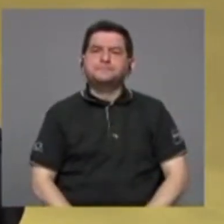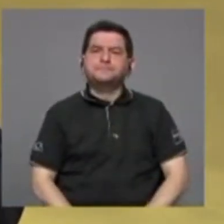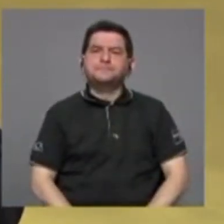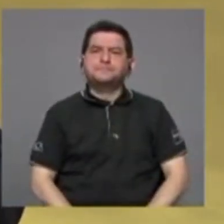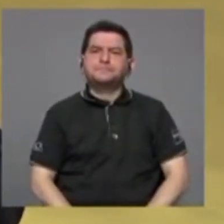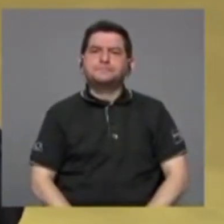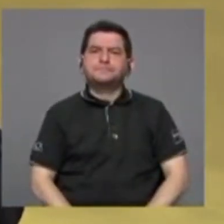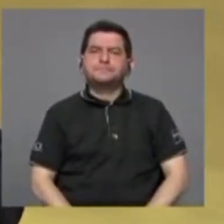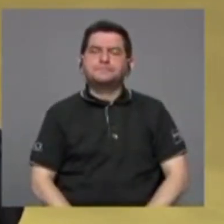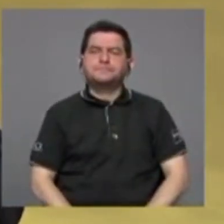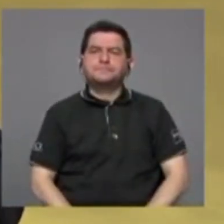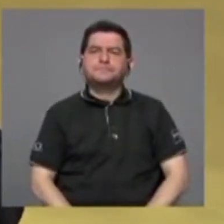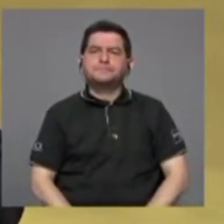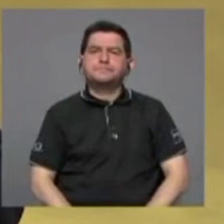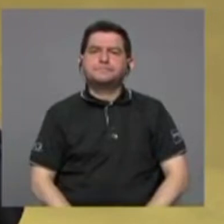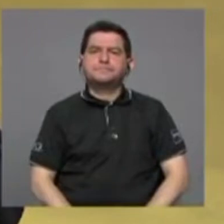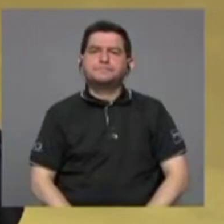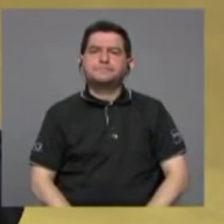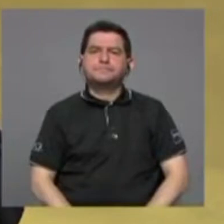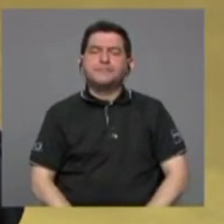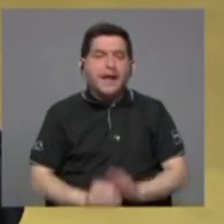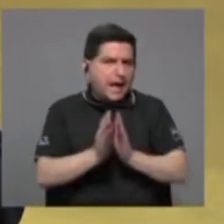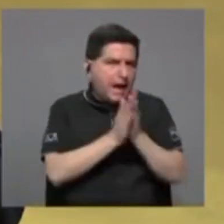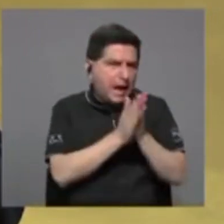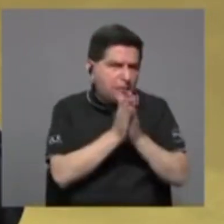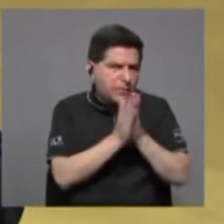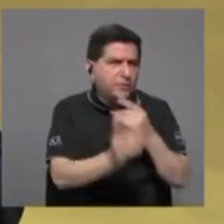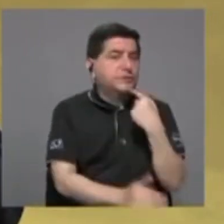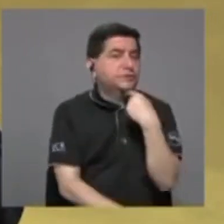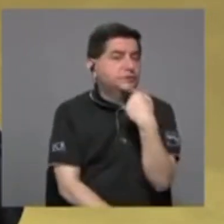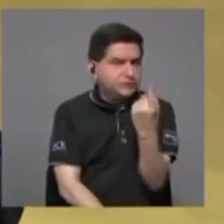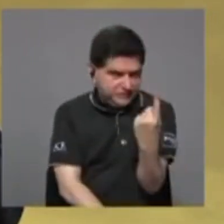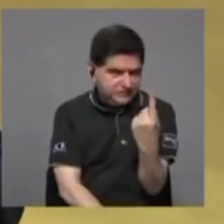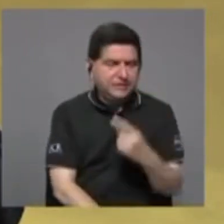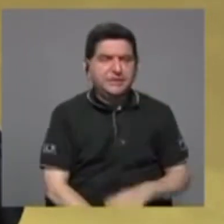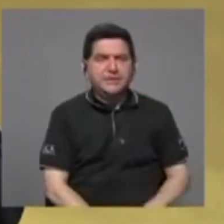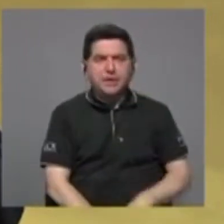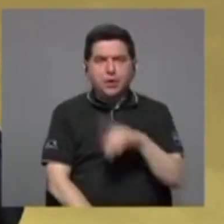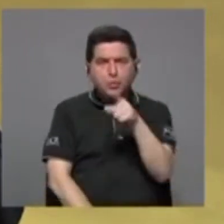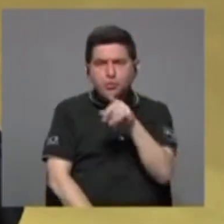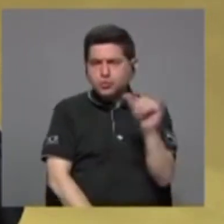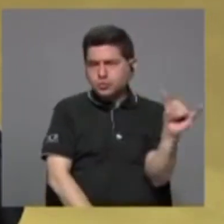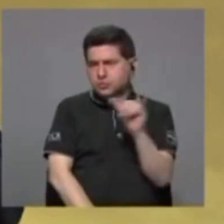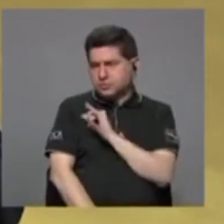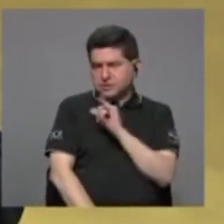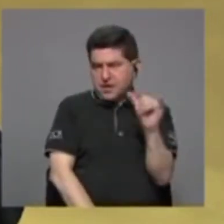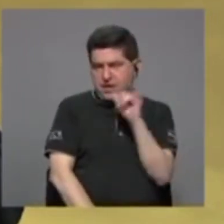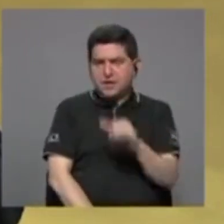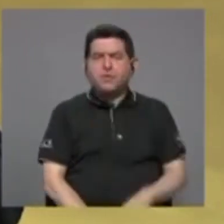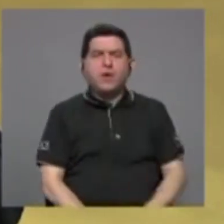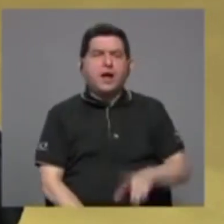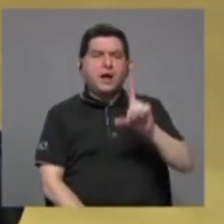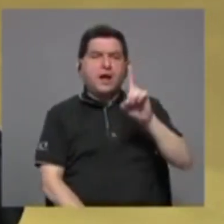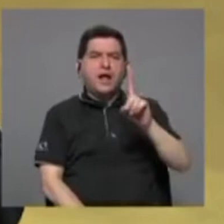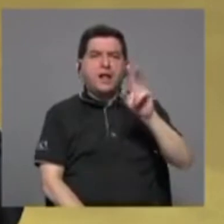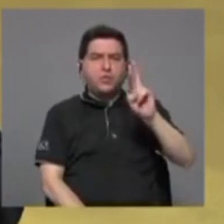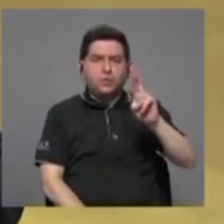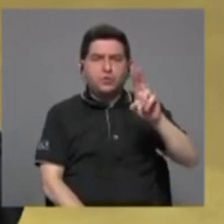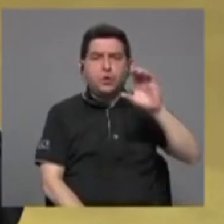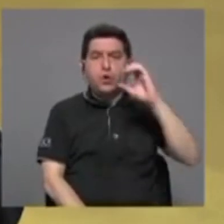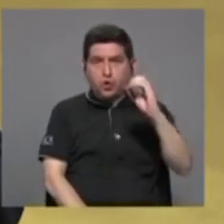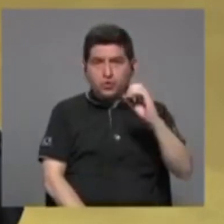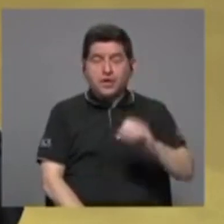¿cómo siente y aprovechamos para decir que usted, al igual que el doctor Otero es